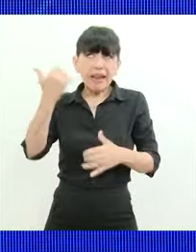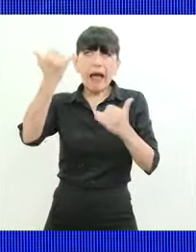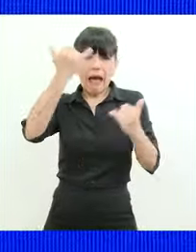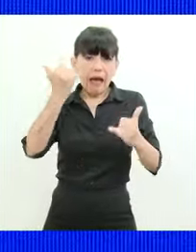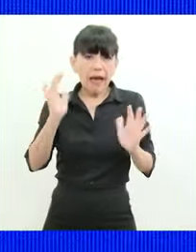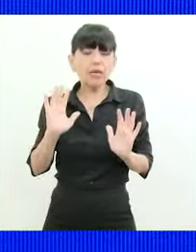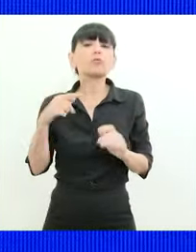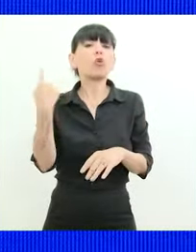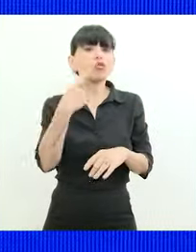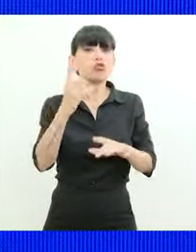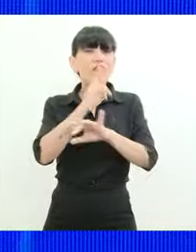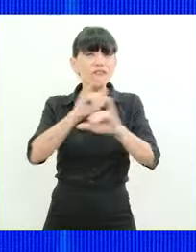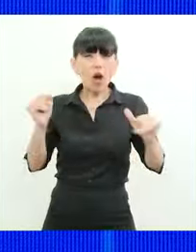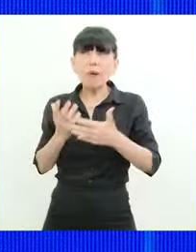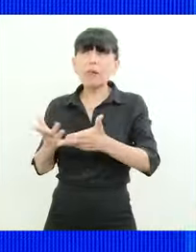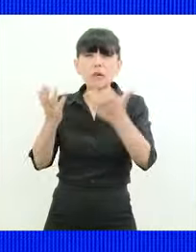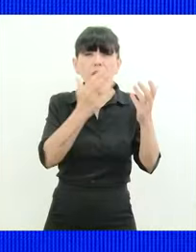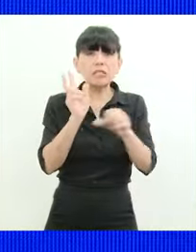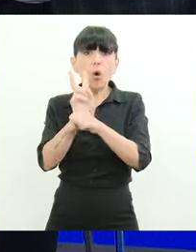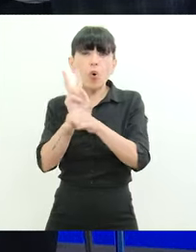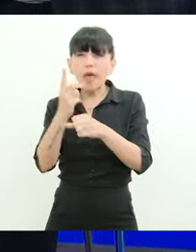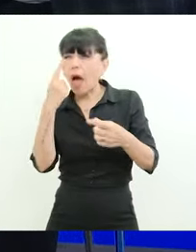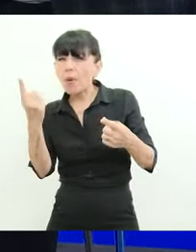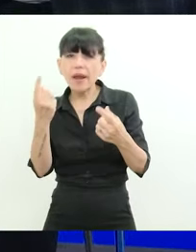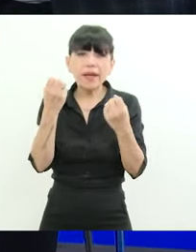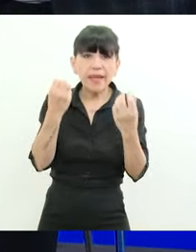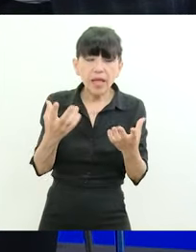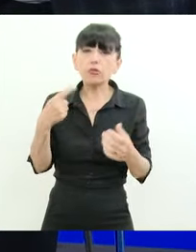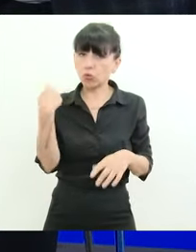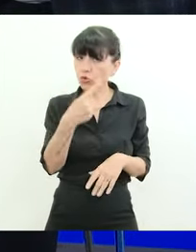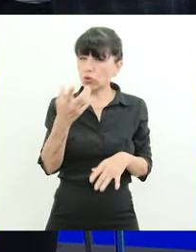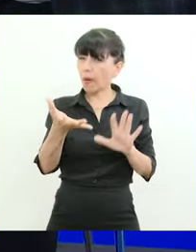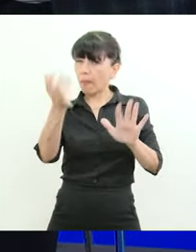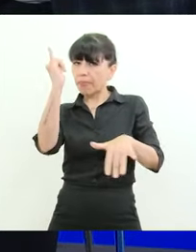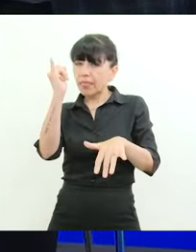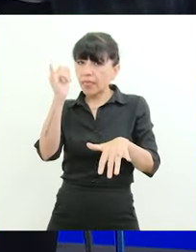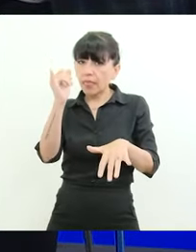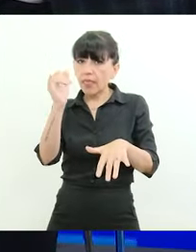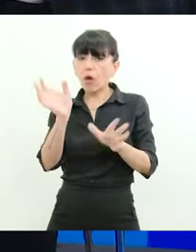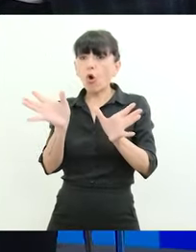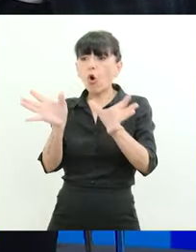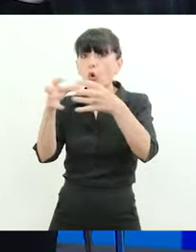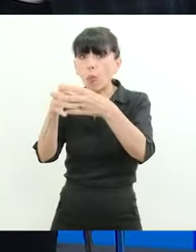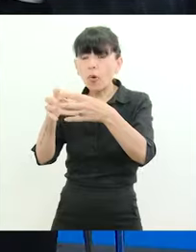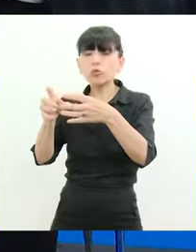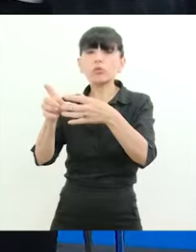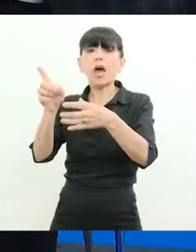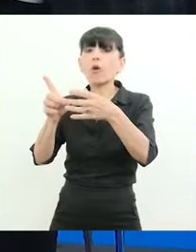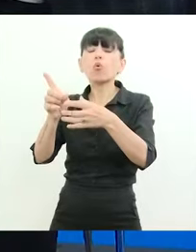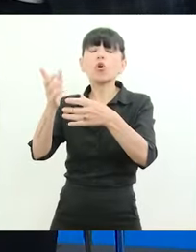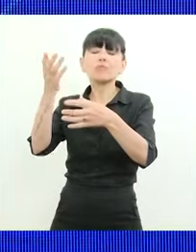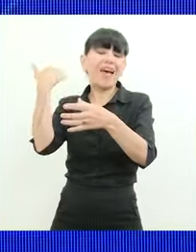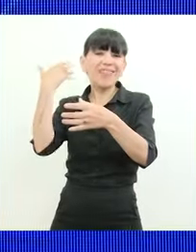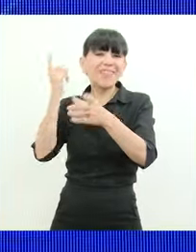en los informes de seguimiento de seguridad empezamos a ver movimientos de los grupos que históricamente se movieron en